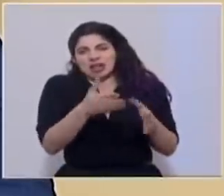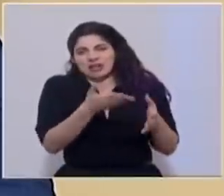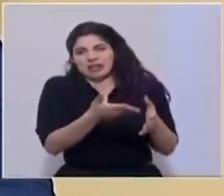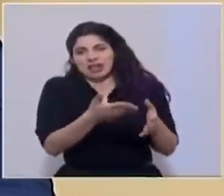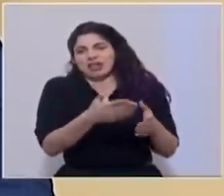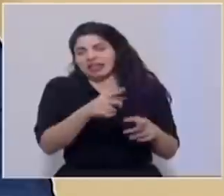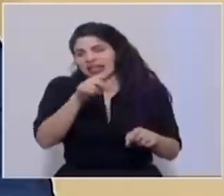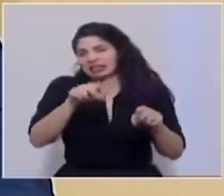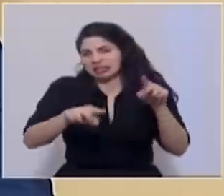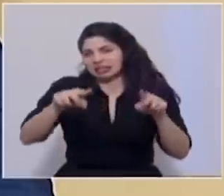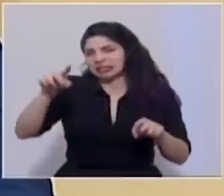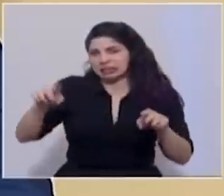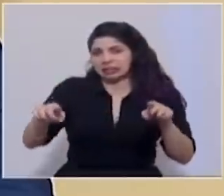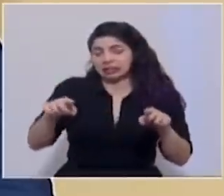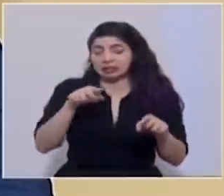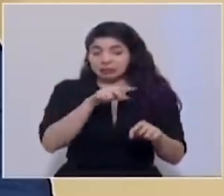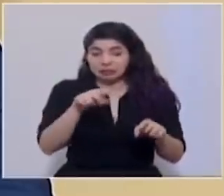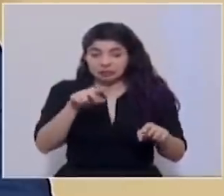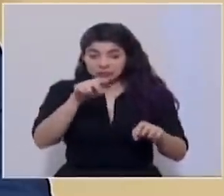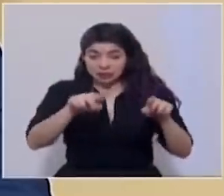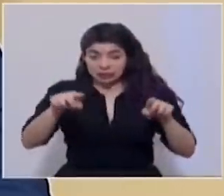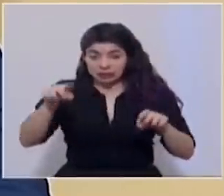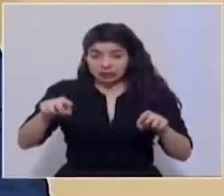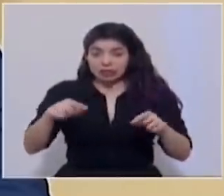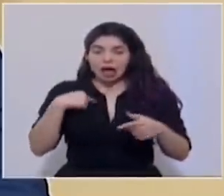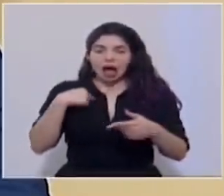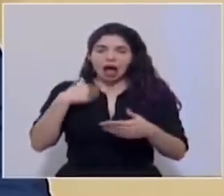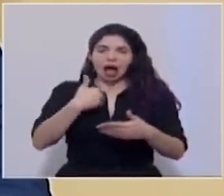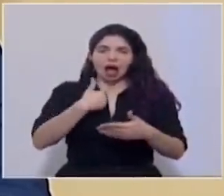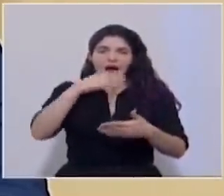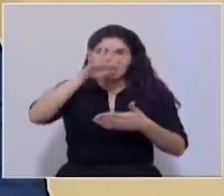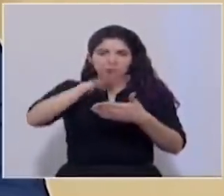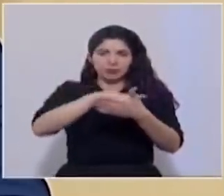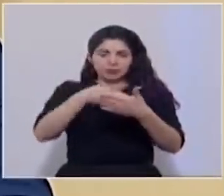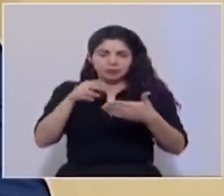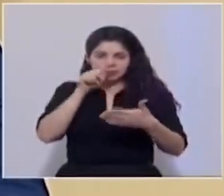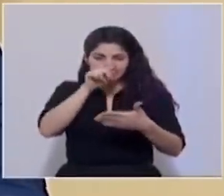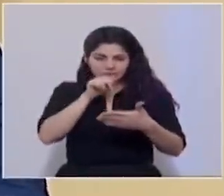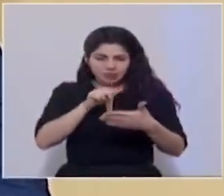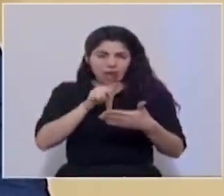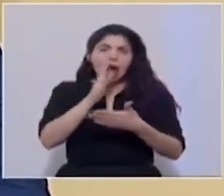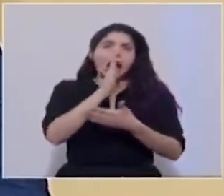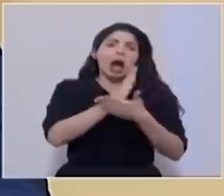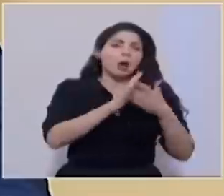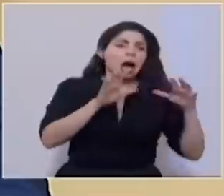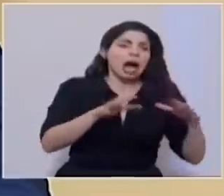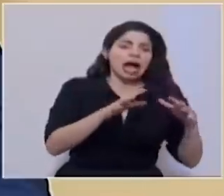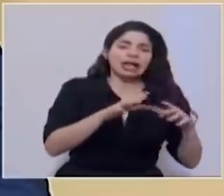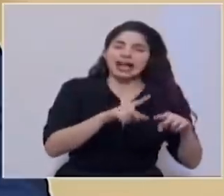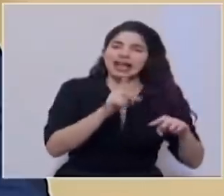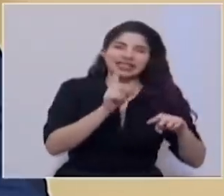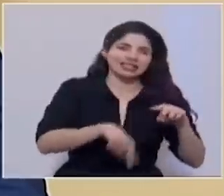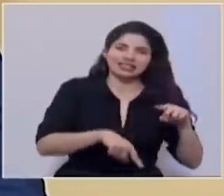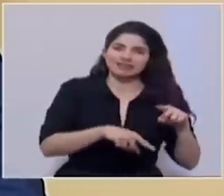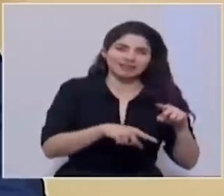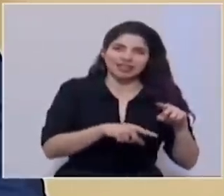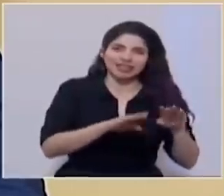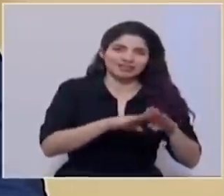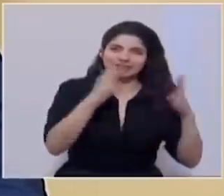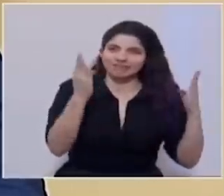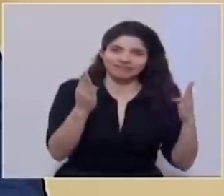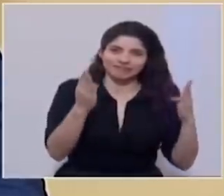Entonces, con base en eso justamente hay actividades que no podrán operar del todo en medio de